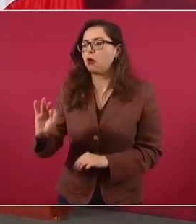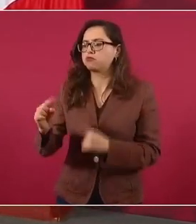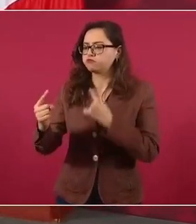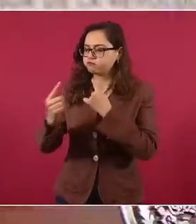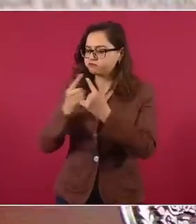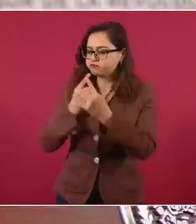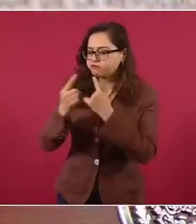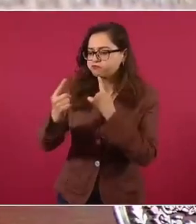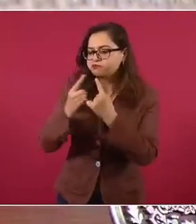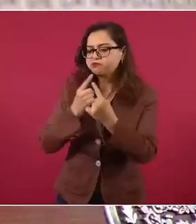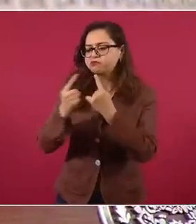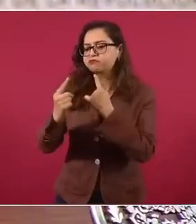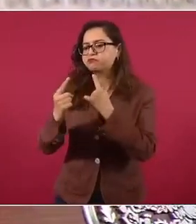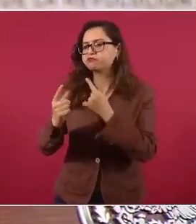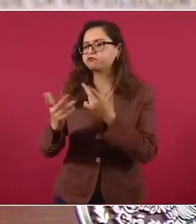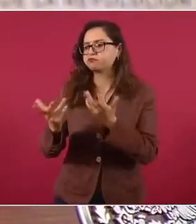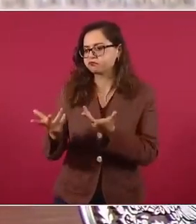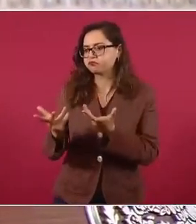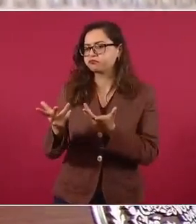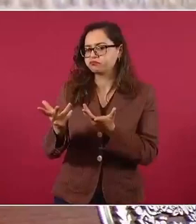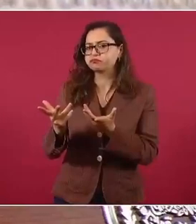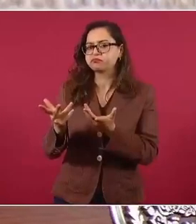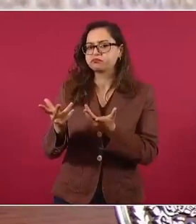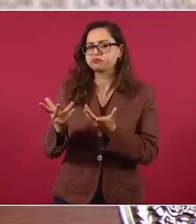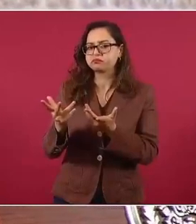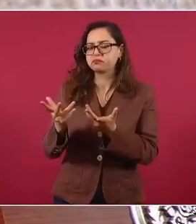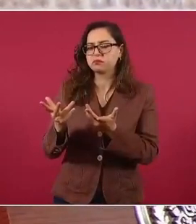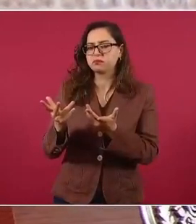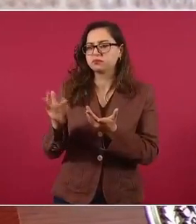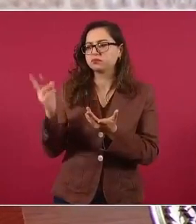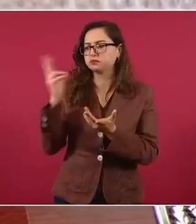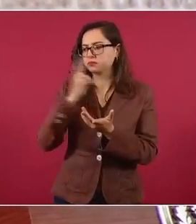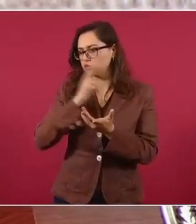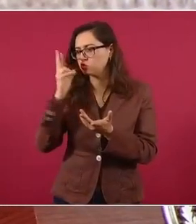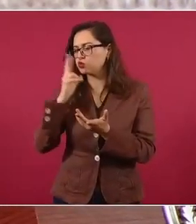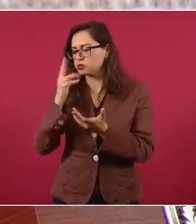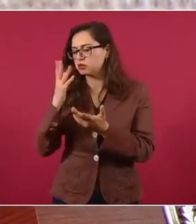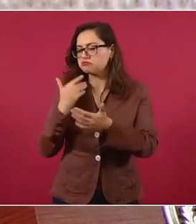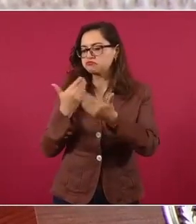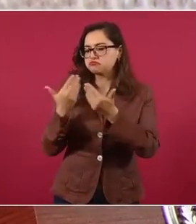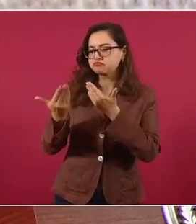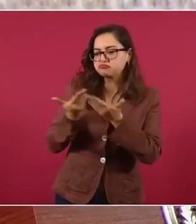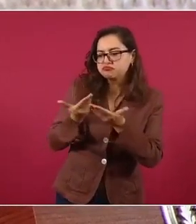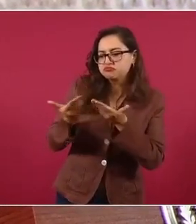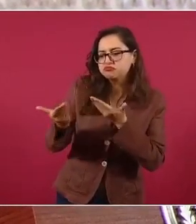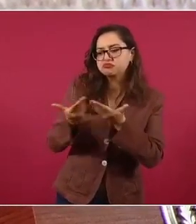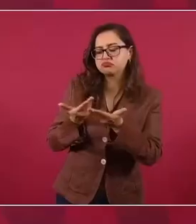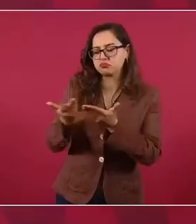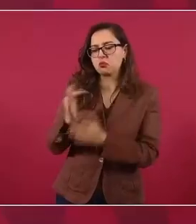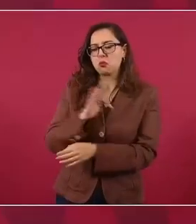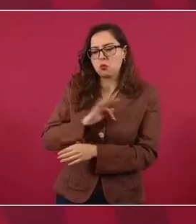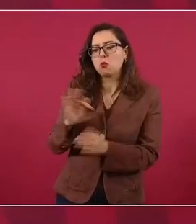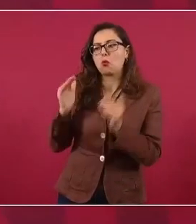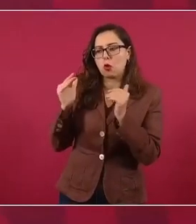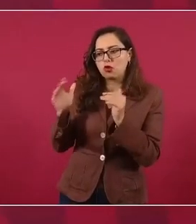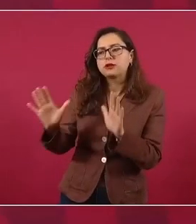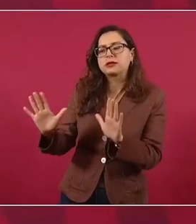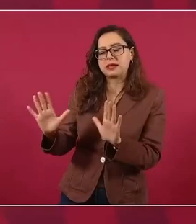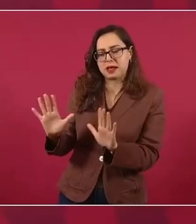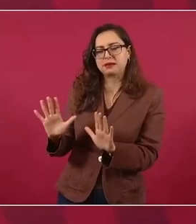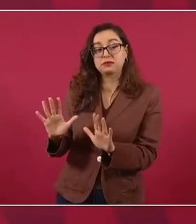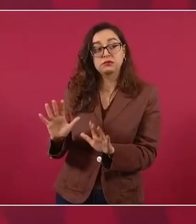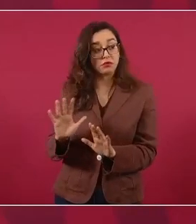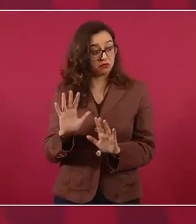con el gobierno de Rusia. Rusia, esto no se veía